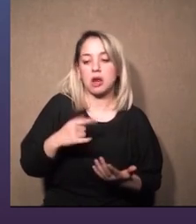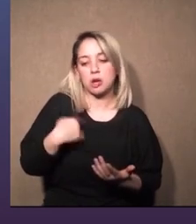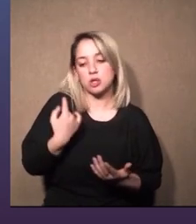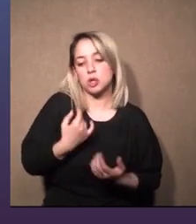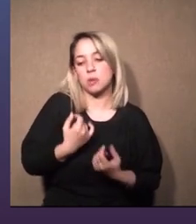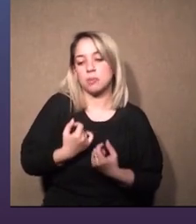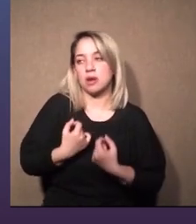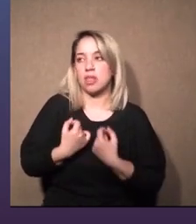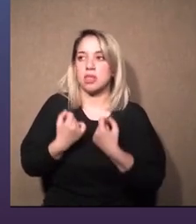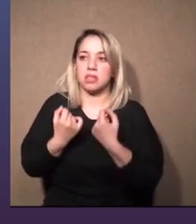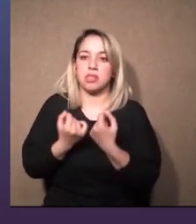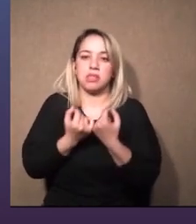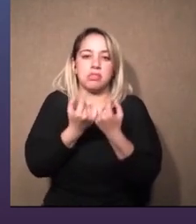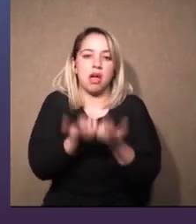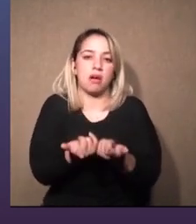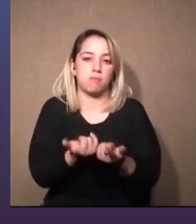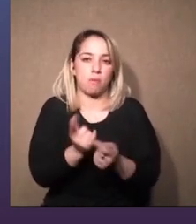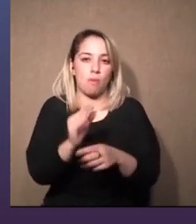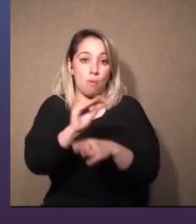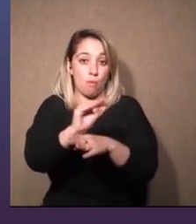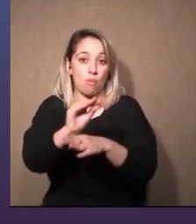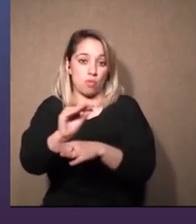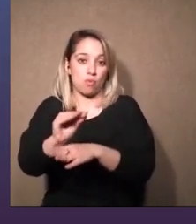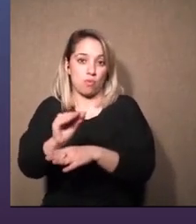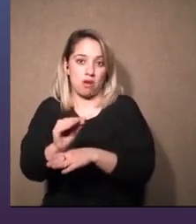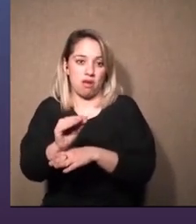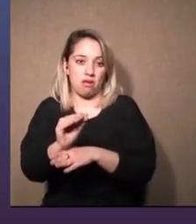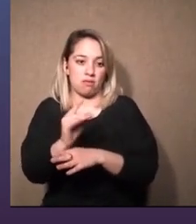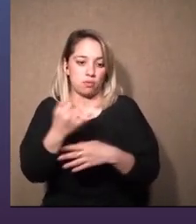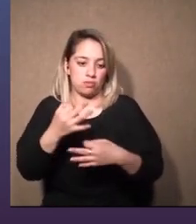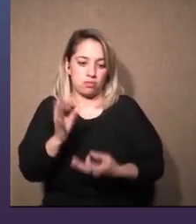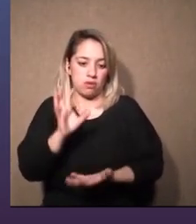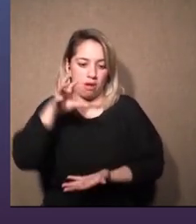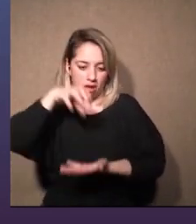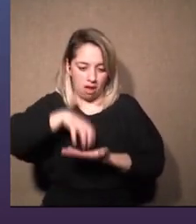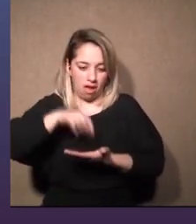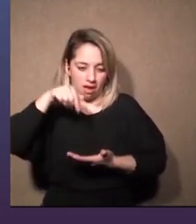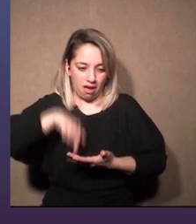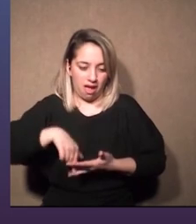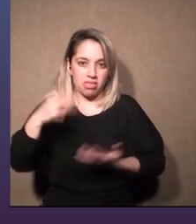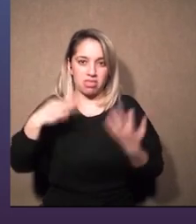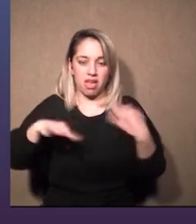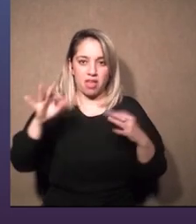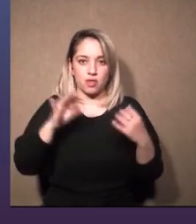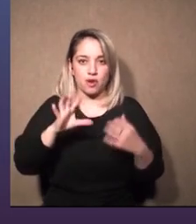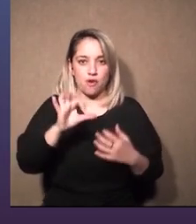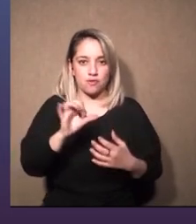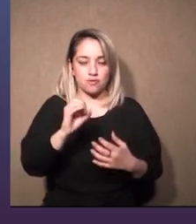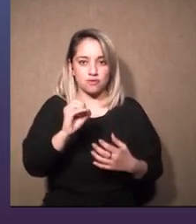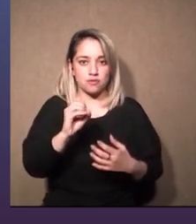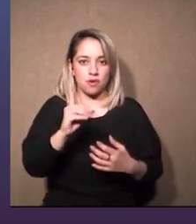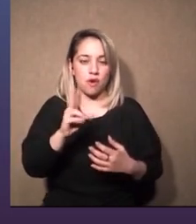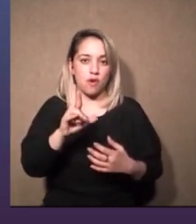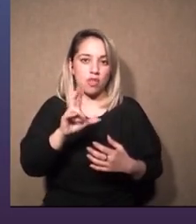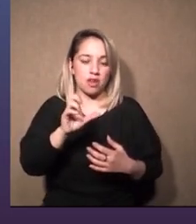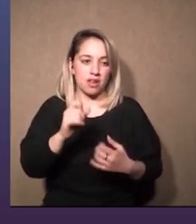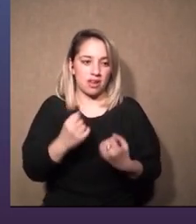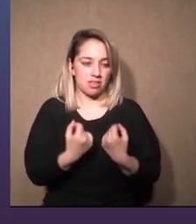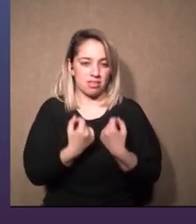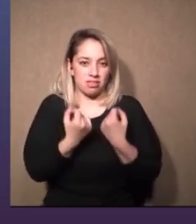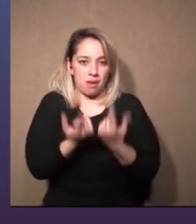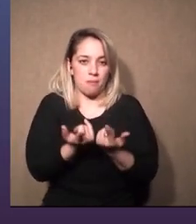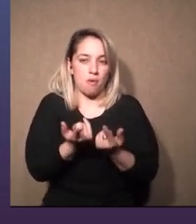que estamos brindando cultura desde acá desde el auditorio a los espectadores